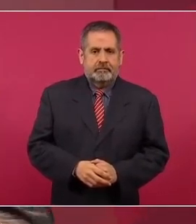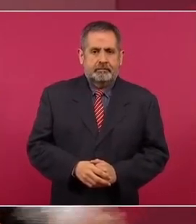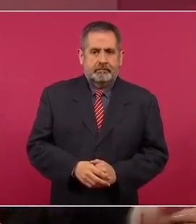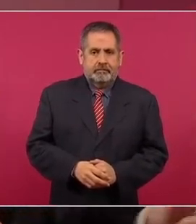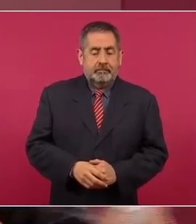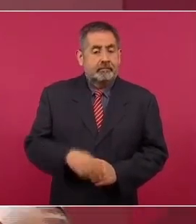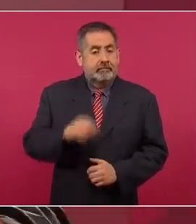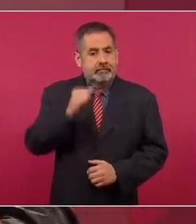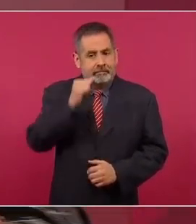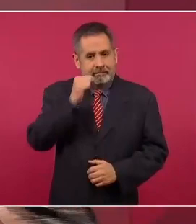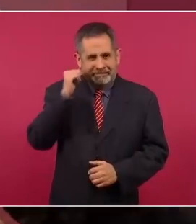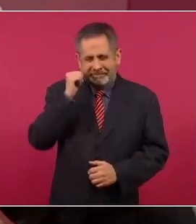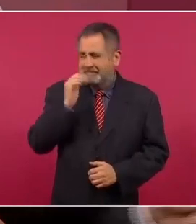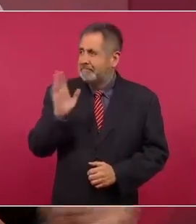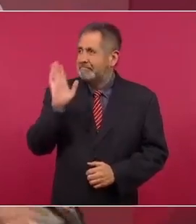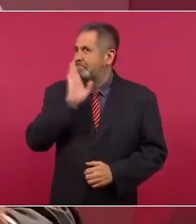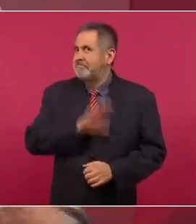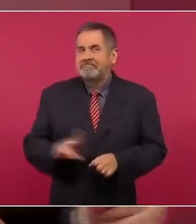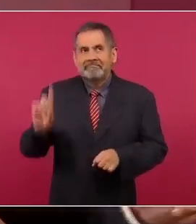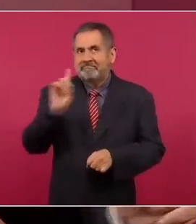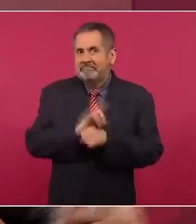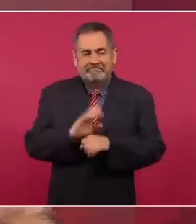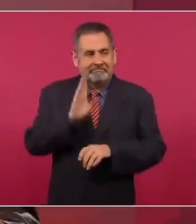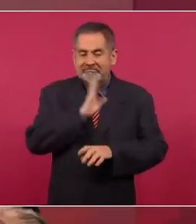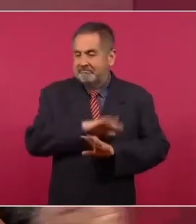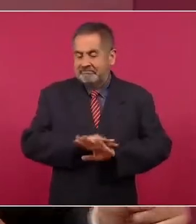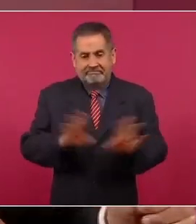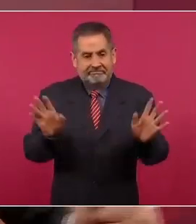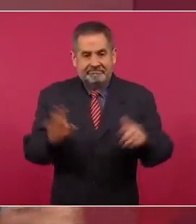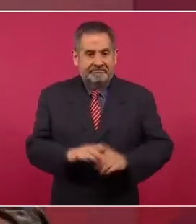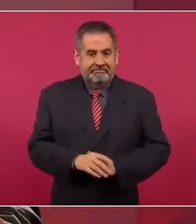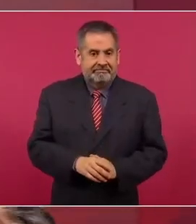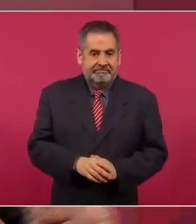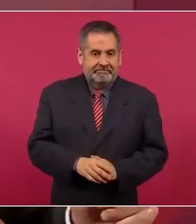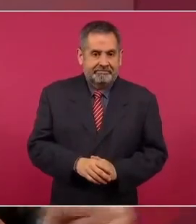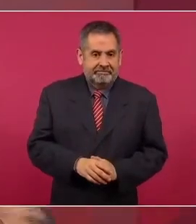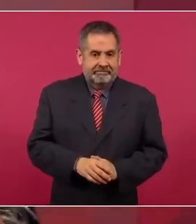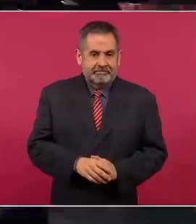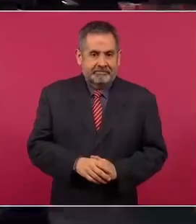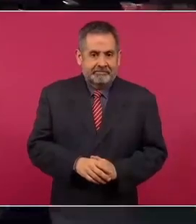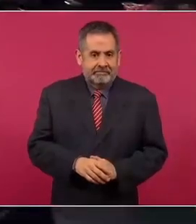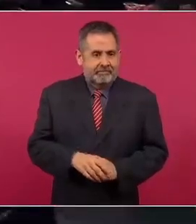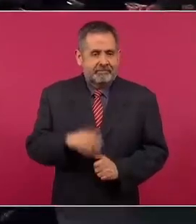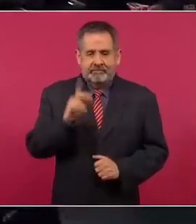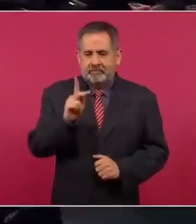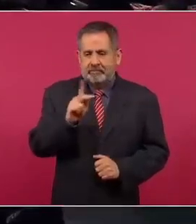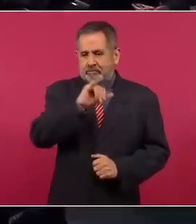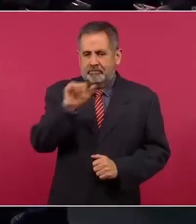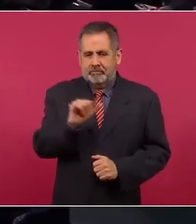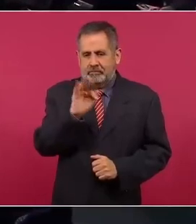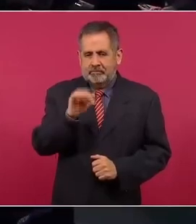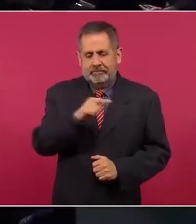ayer fue un mal día para el Poder Judicial,